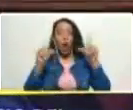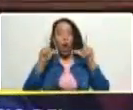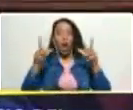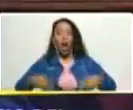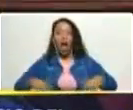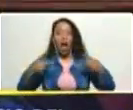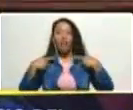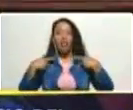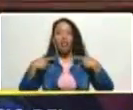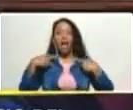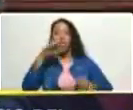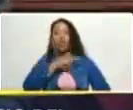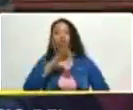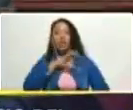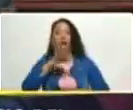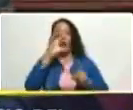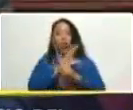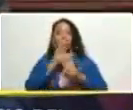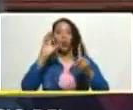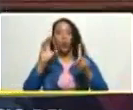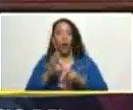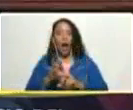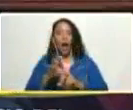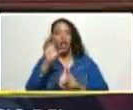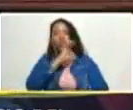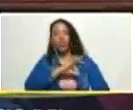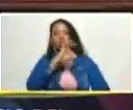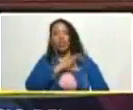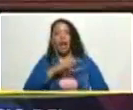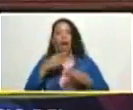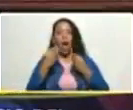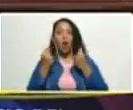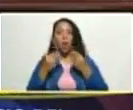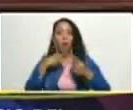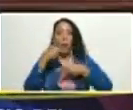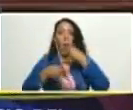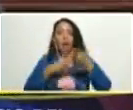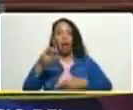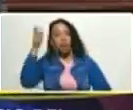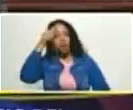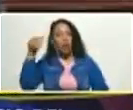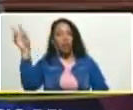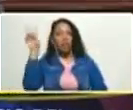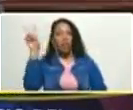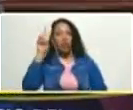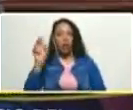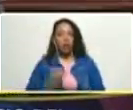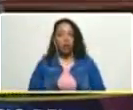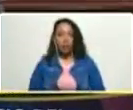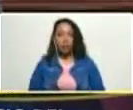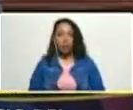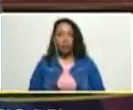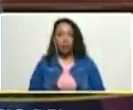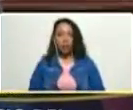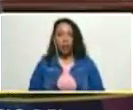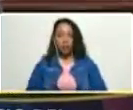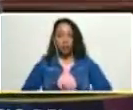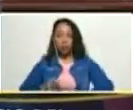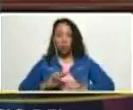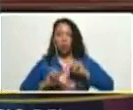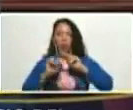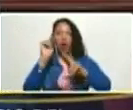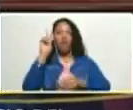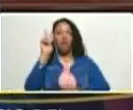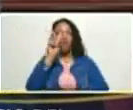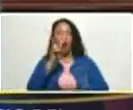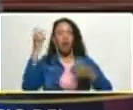sociocultural socioeconómica sociopolítica del pueblo de Venezuela construir esa visión